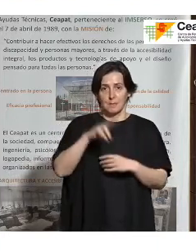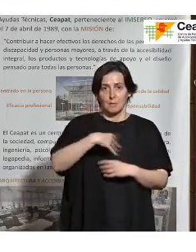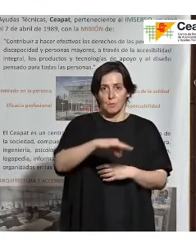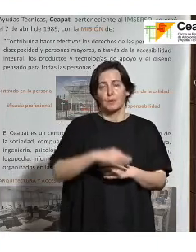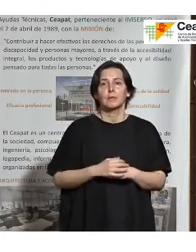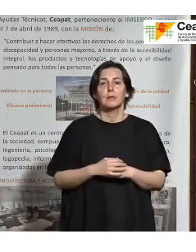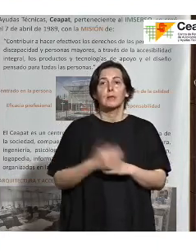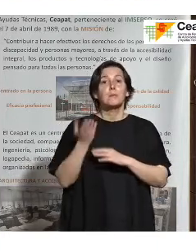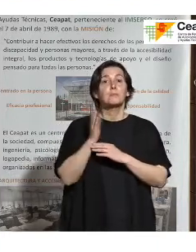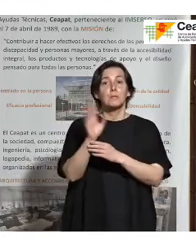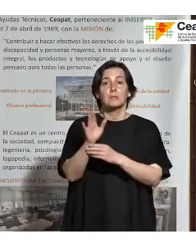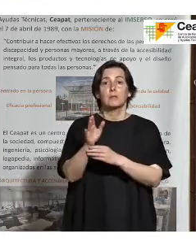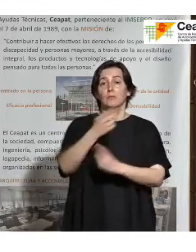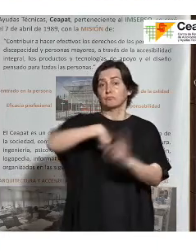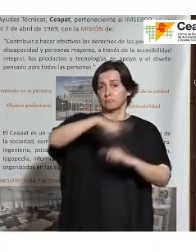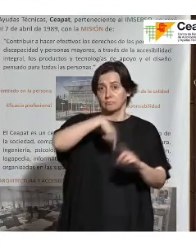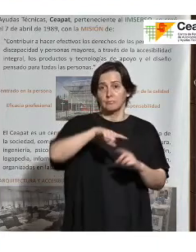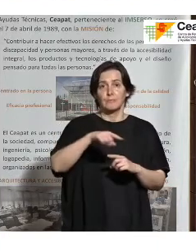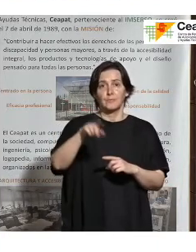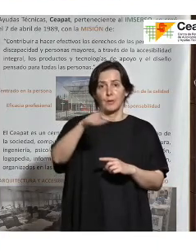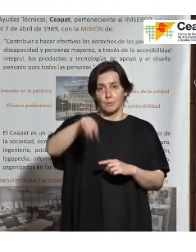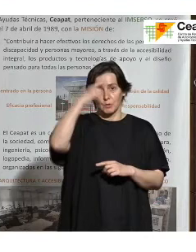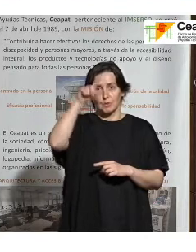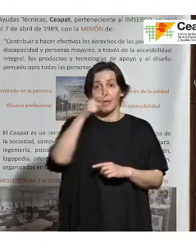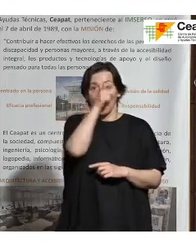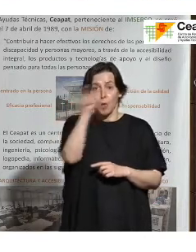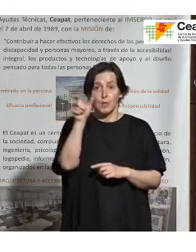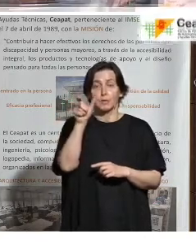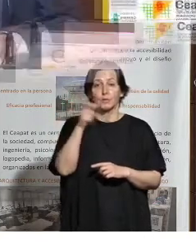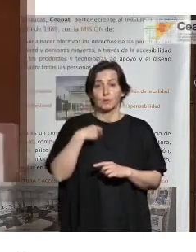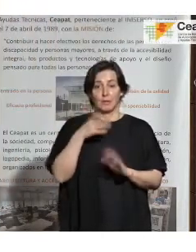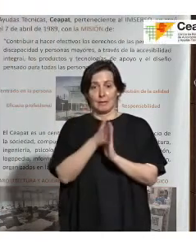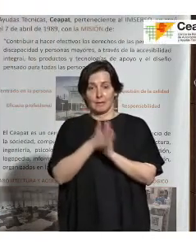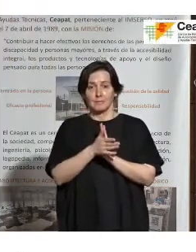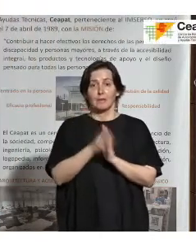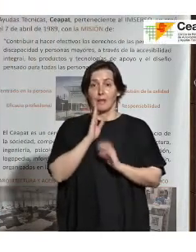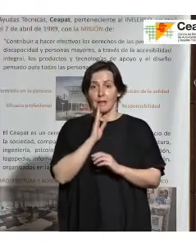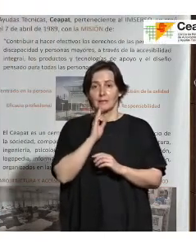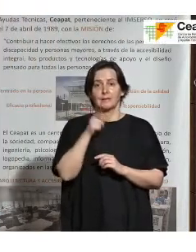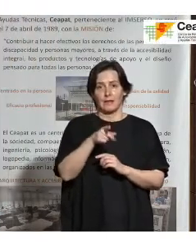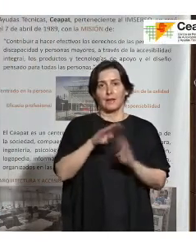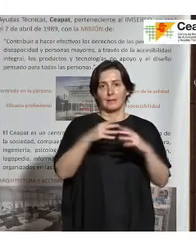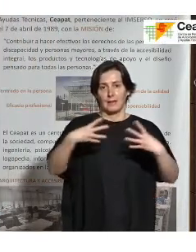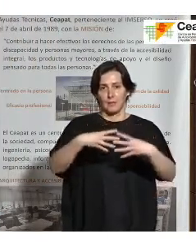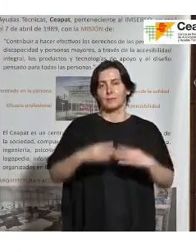presentación se circulará, que sepáis que hay muchos de los conceptos de los que he hablado, están ahí también. Muchas gracias.